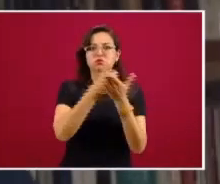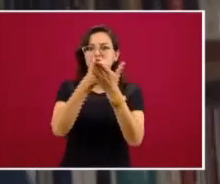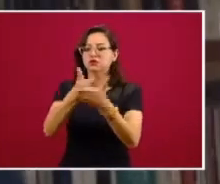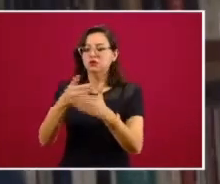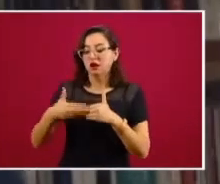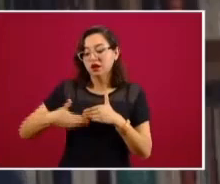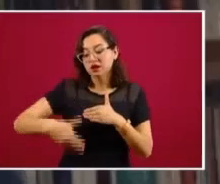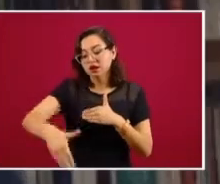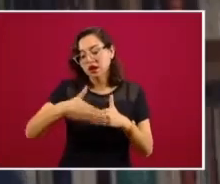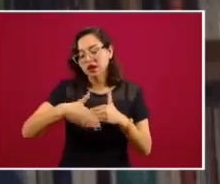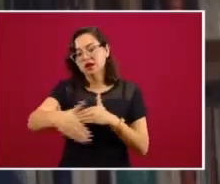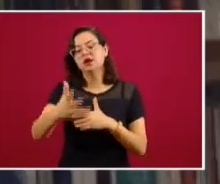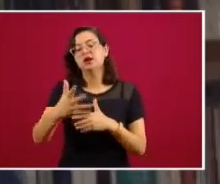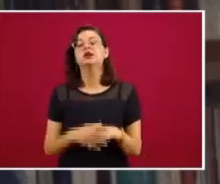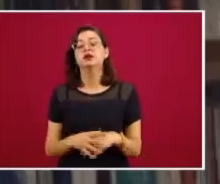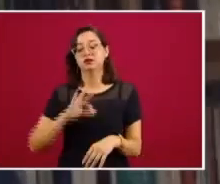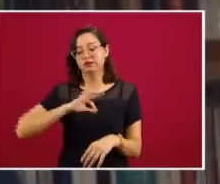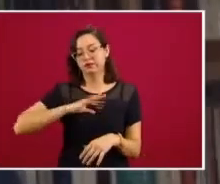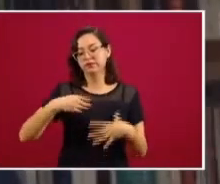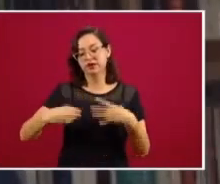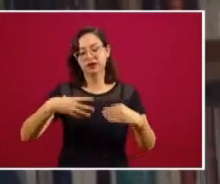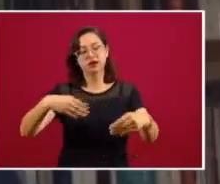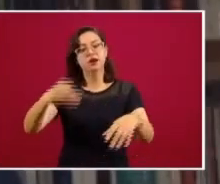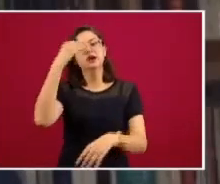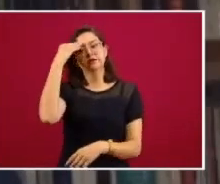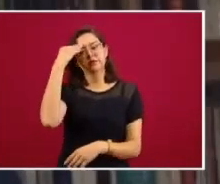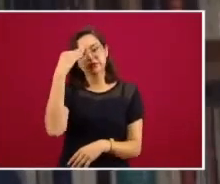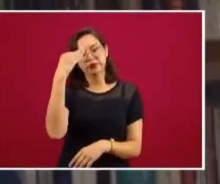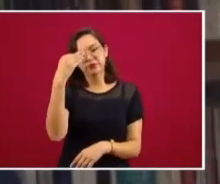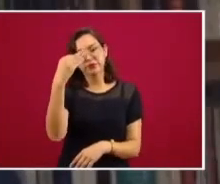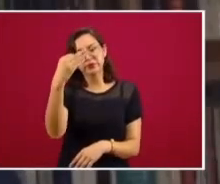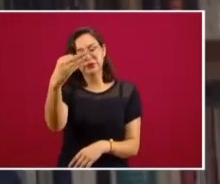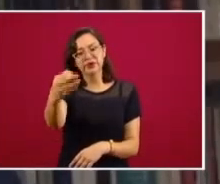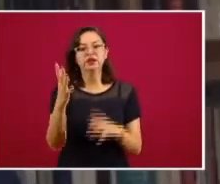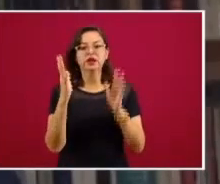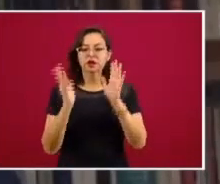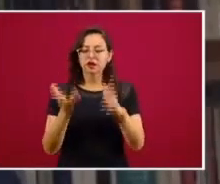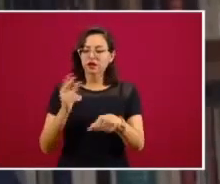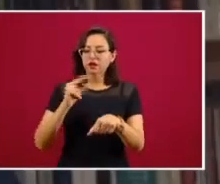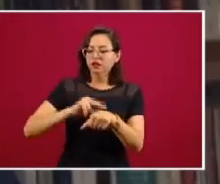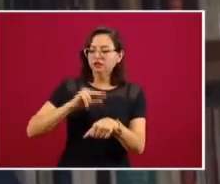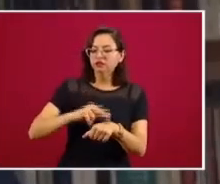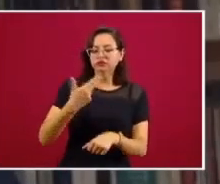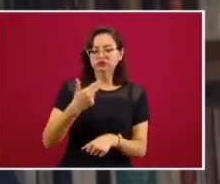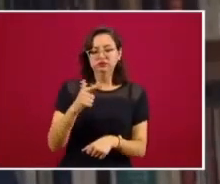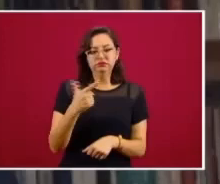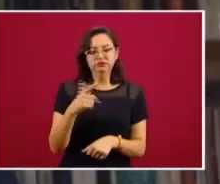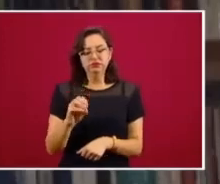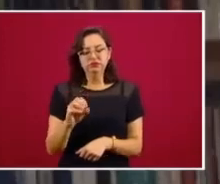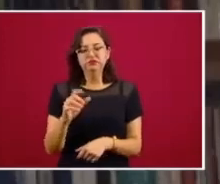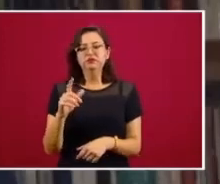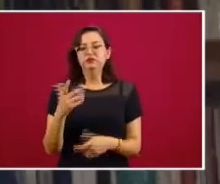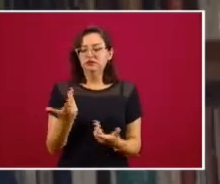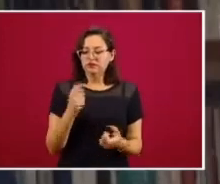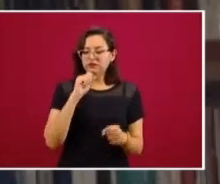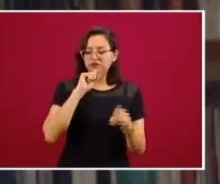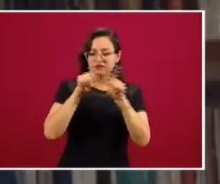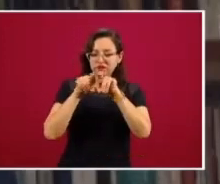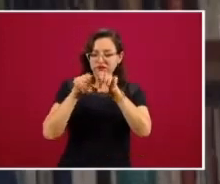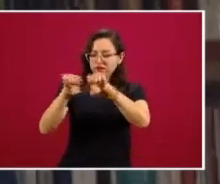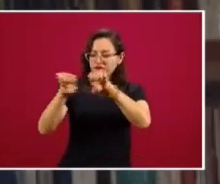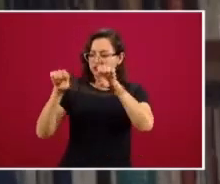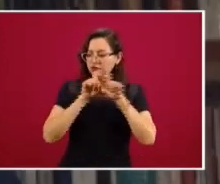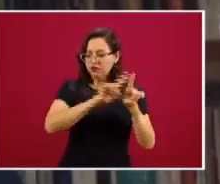porque la pandemia va a durar todavía un buen rato, como lo ha dicho Hugo López-Gatell y Jorge Alcordero y su equipo